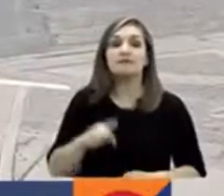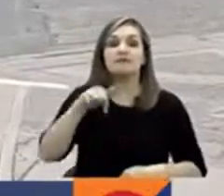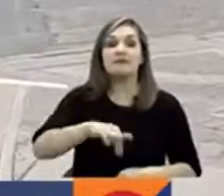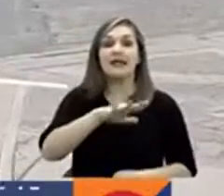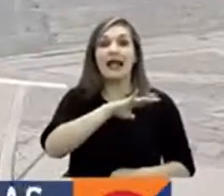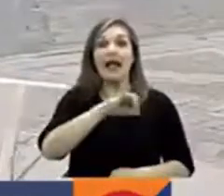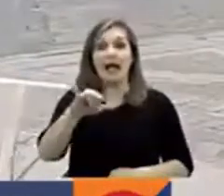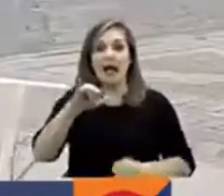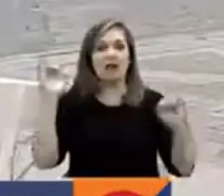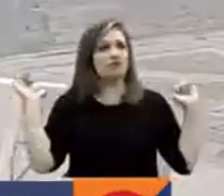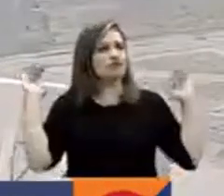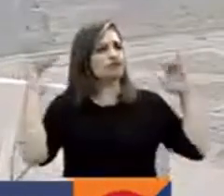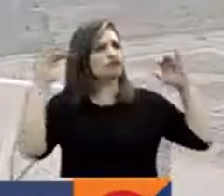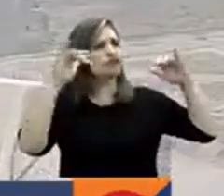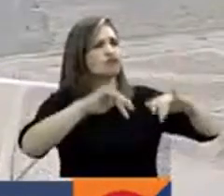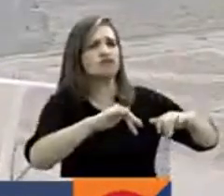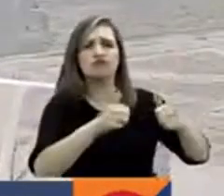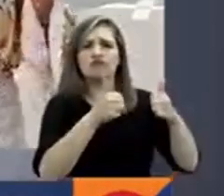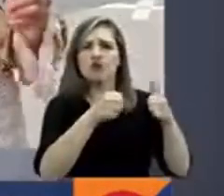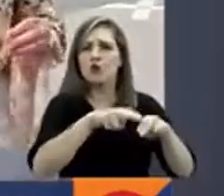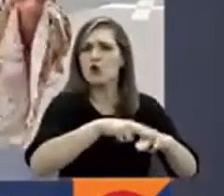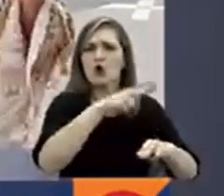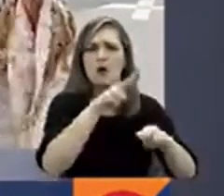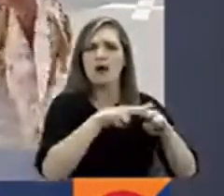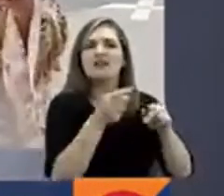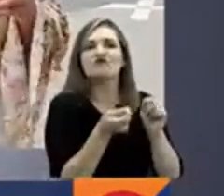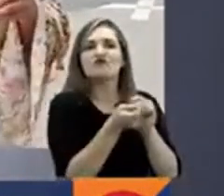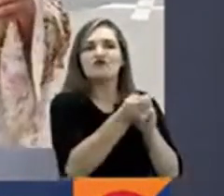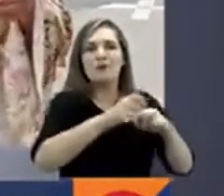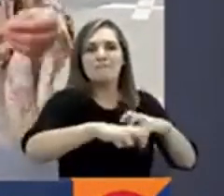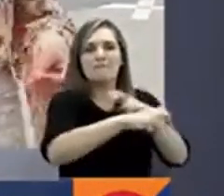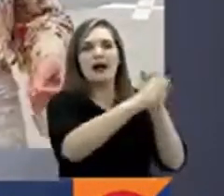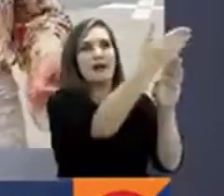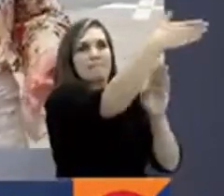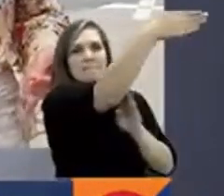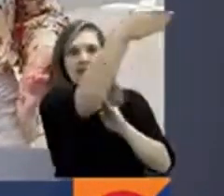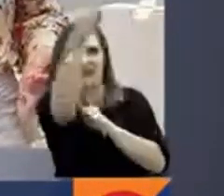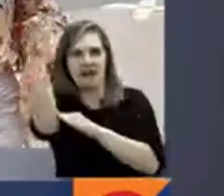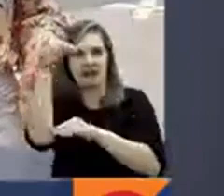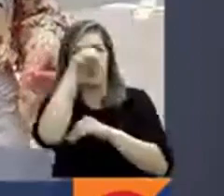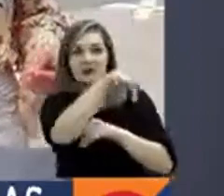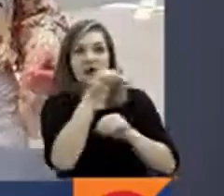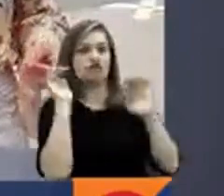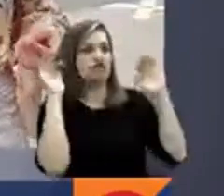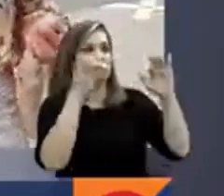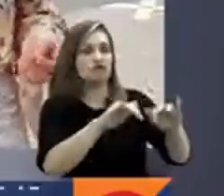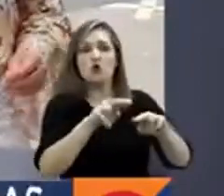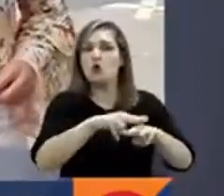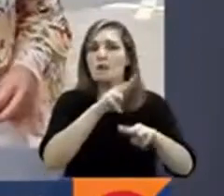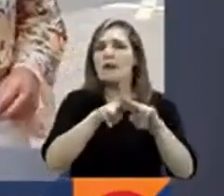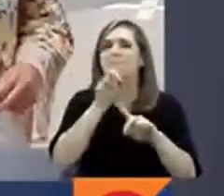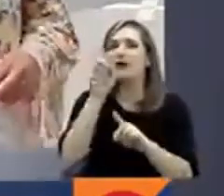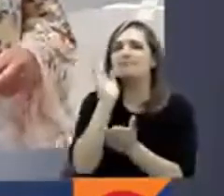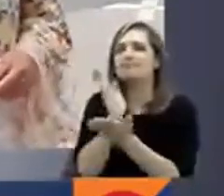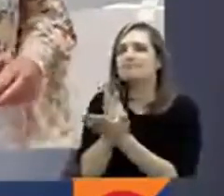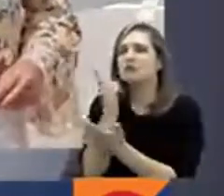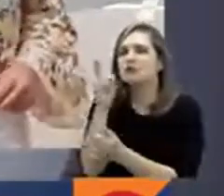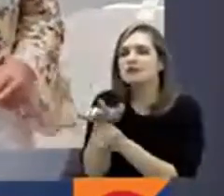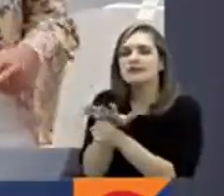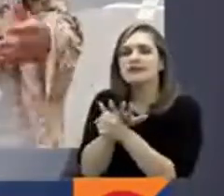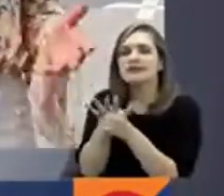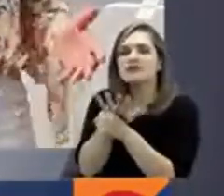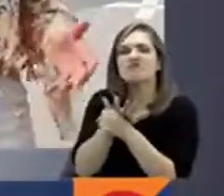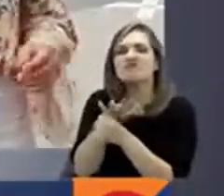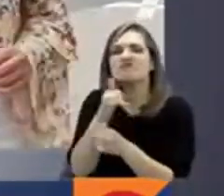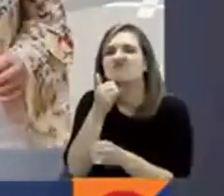Banderas sin mayores contratiempos. Las autoridades reportaron normalidad en los recorridos. Sin embargo, un hecho empañó la jornada y